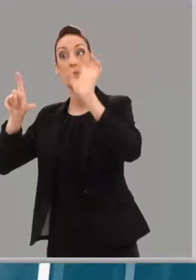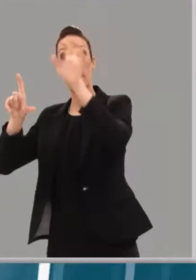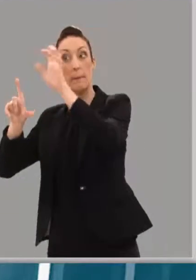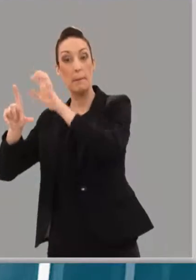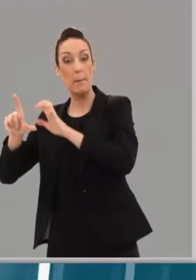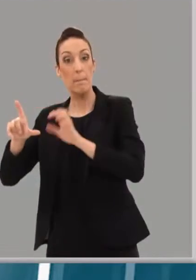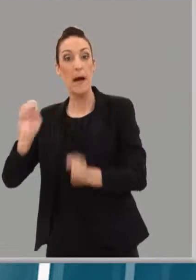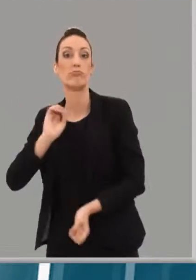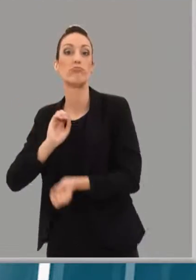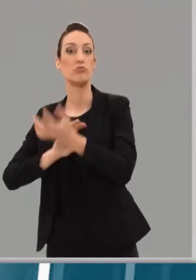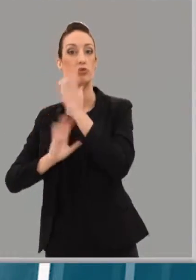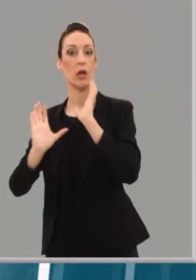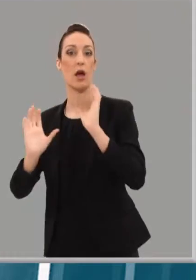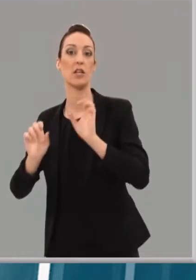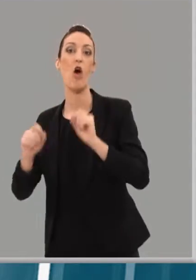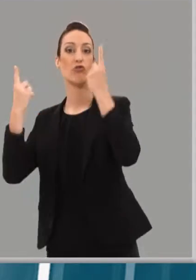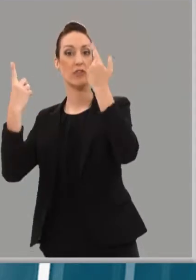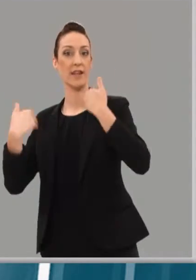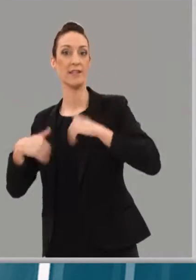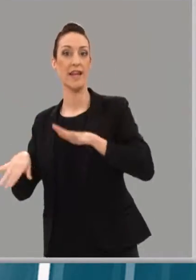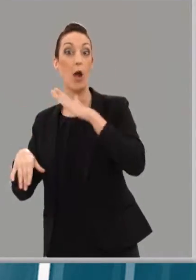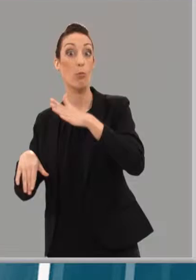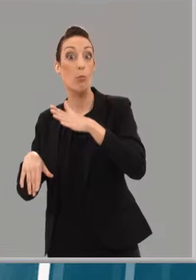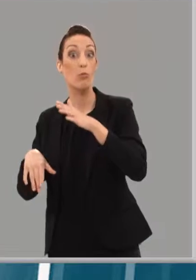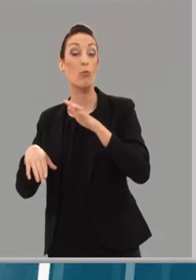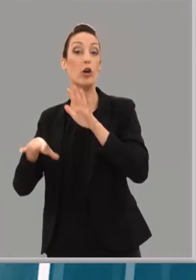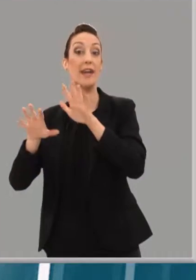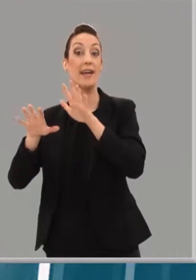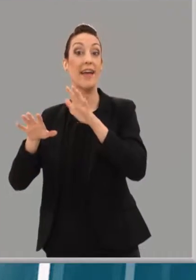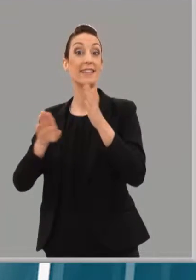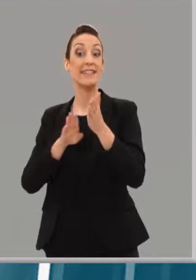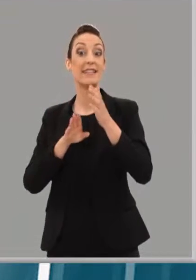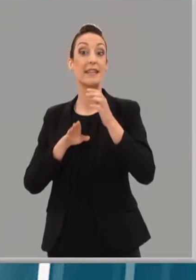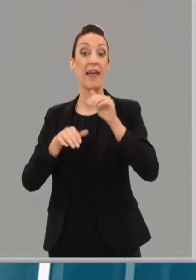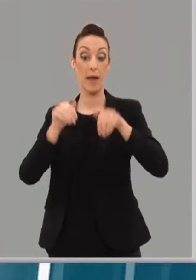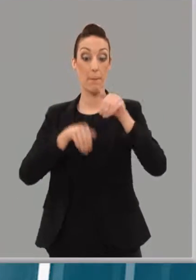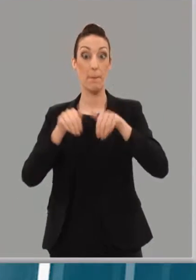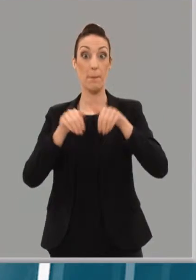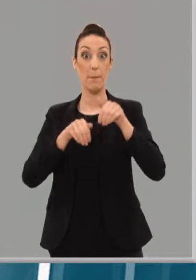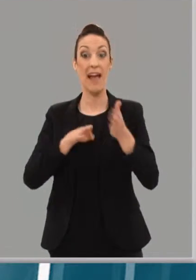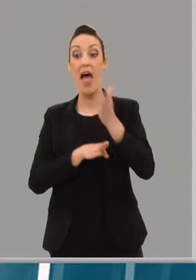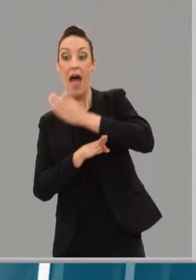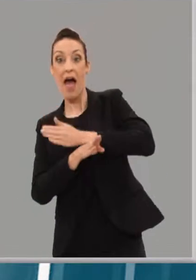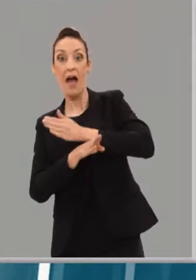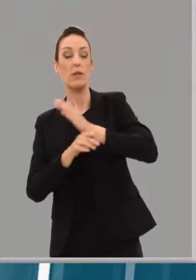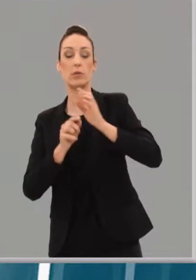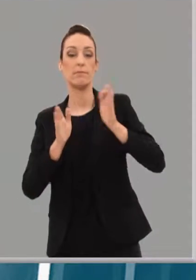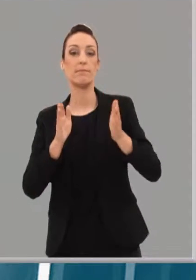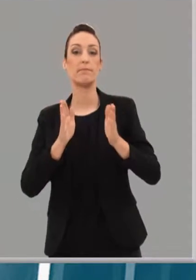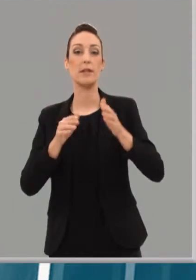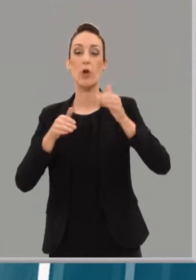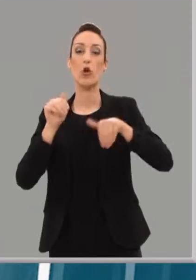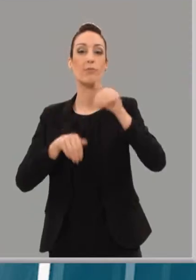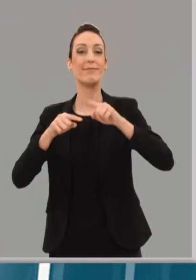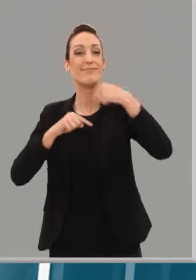electoral general, las corporaciones municipales se constituyen en sesión pública 20 días después de la celebración de los comicios. El Parlamento lleva